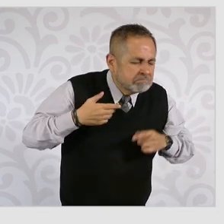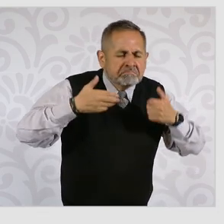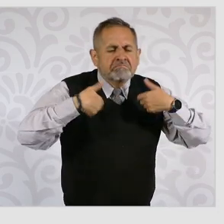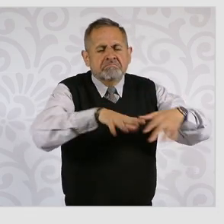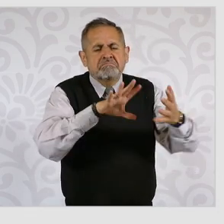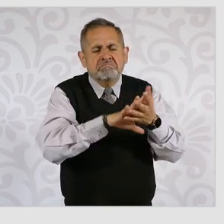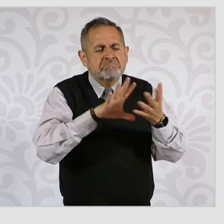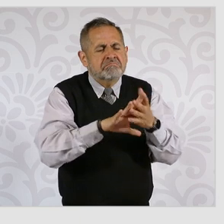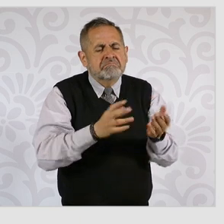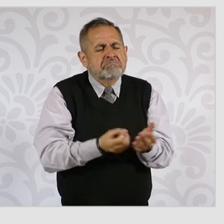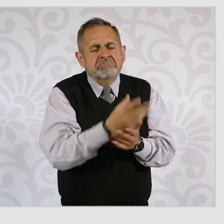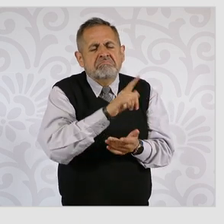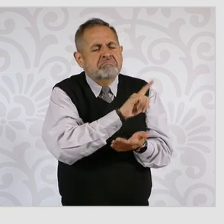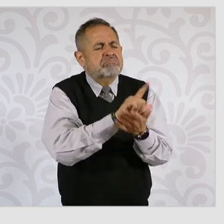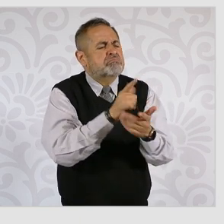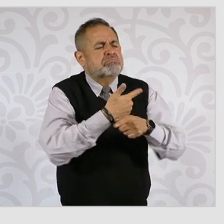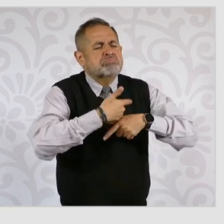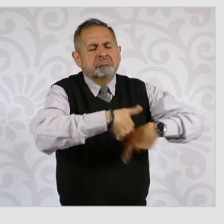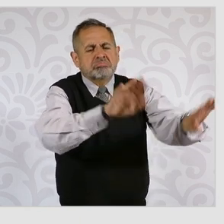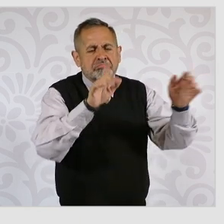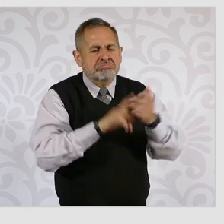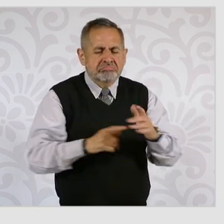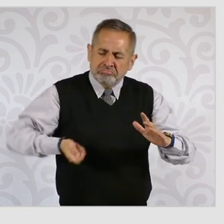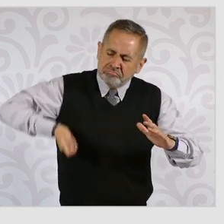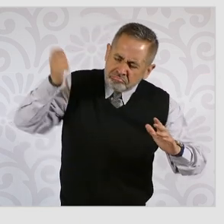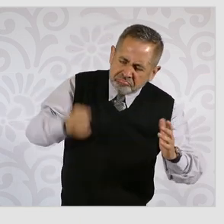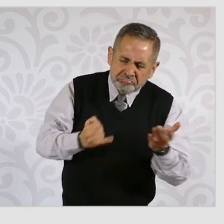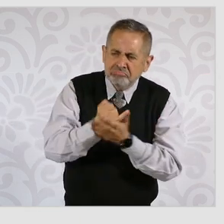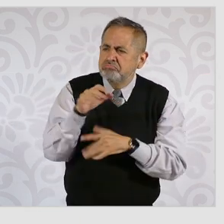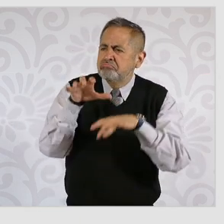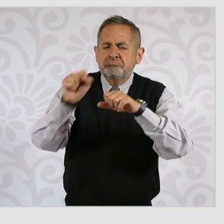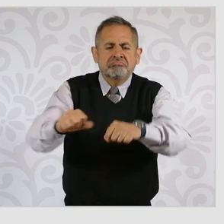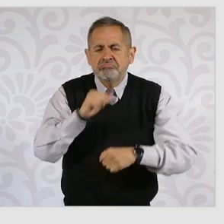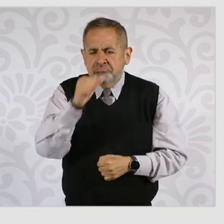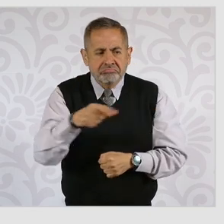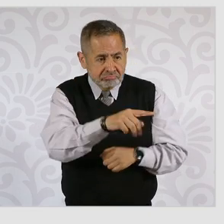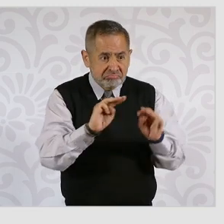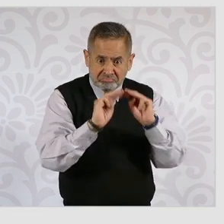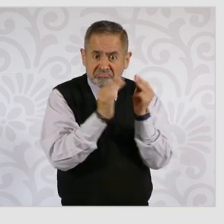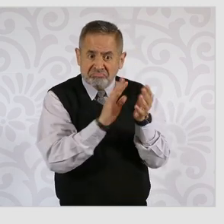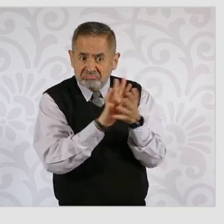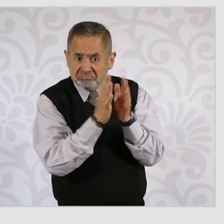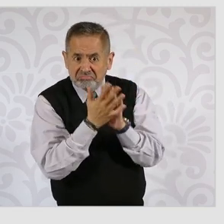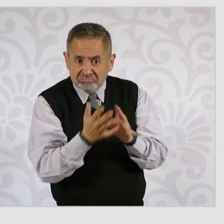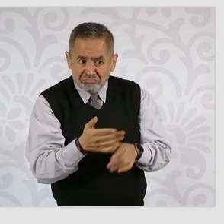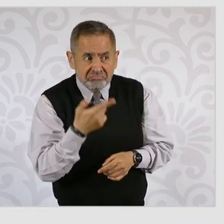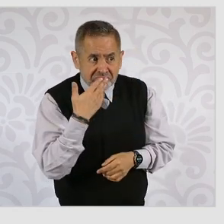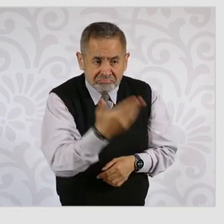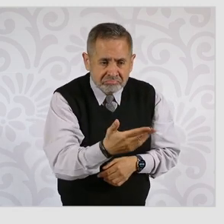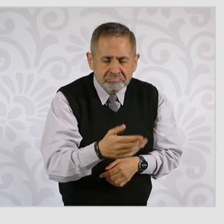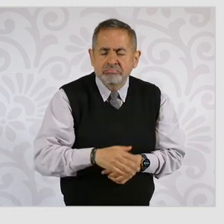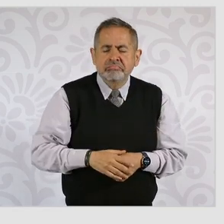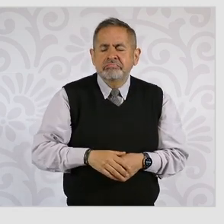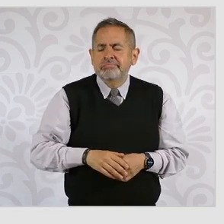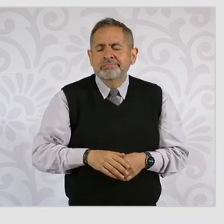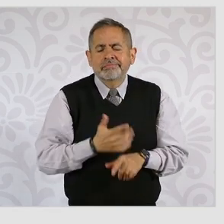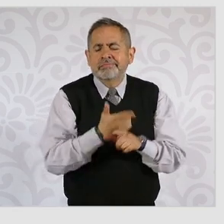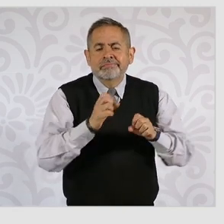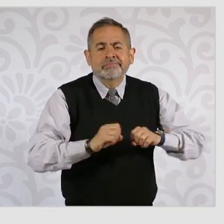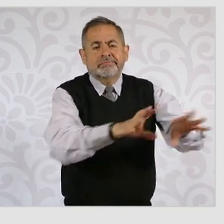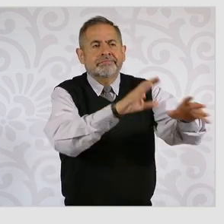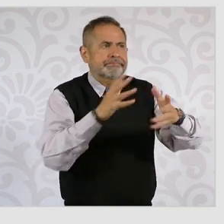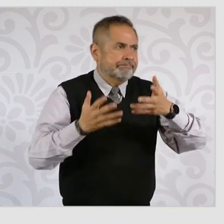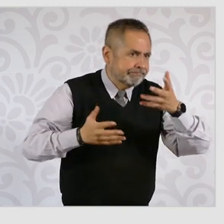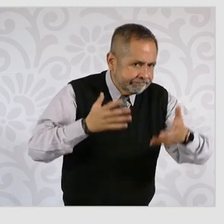decretar la vinculación a proceso por delitos de delincuencia organizada. Sin embargo, la Fiscalía General buscó